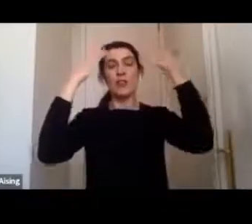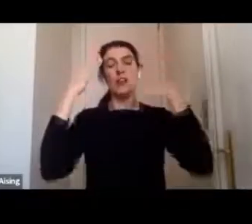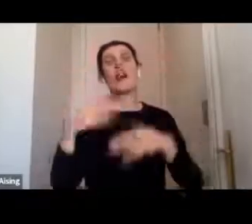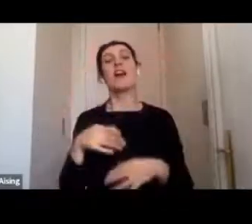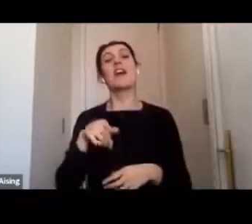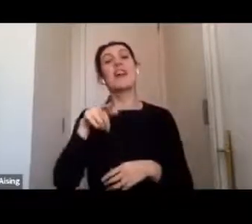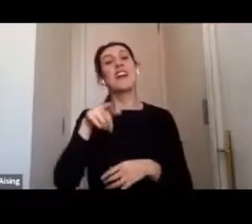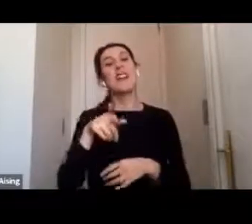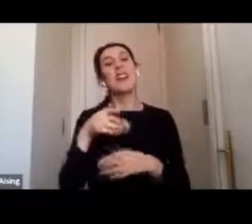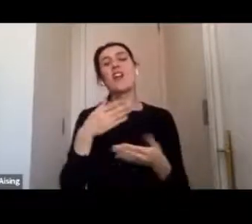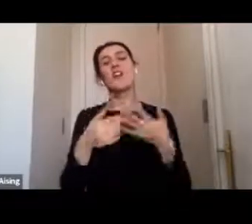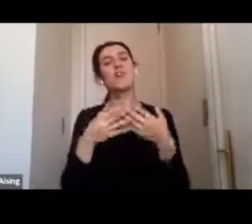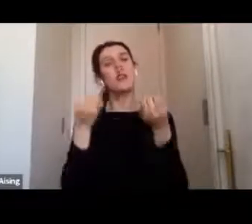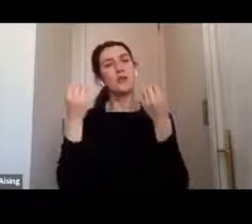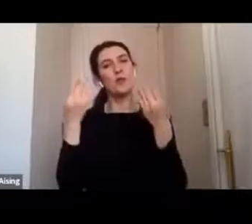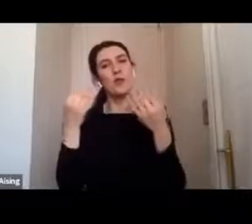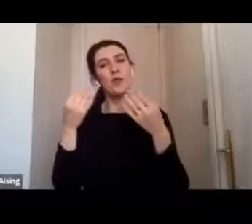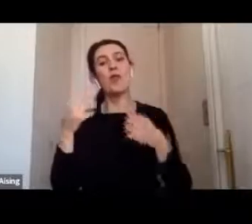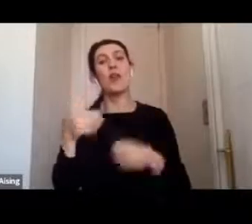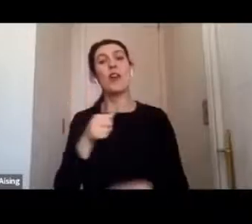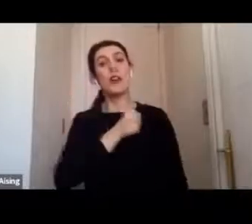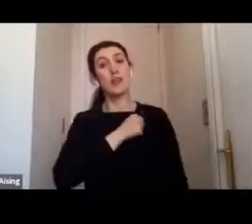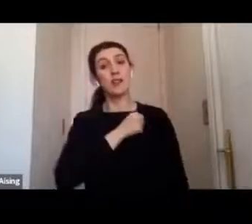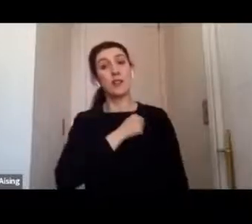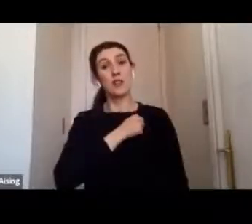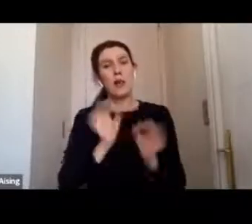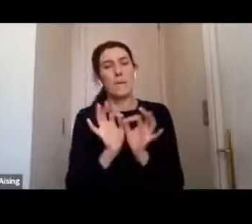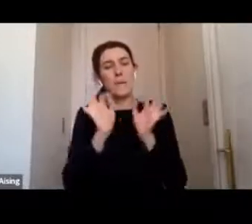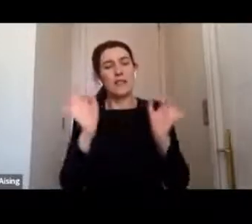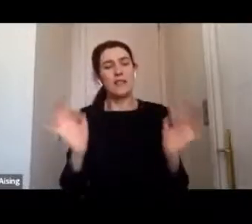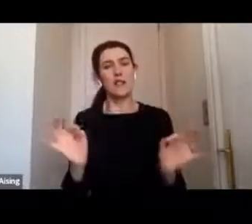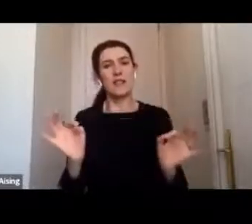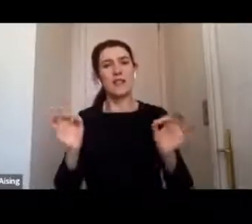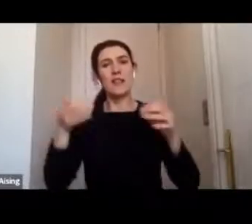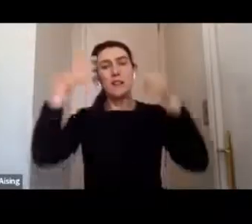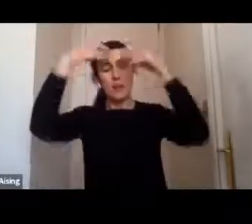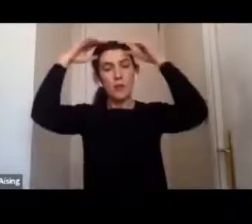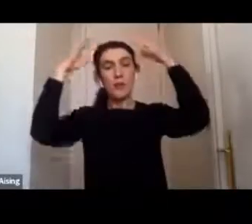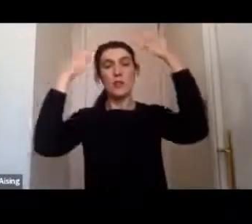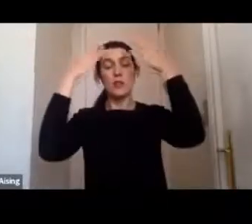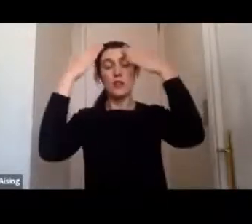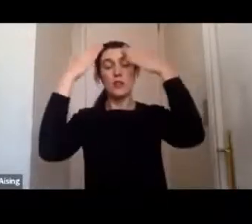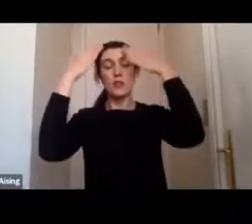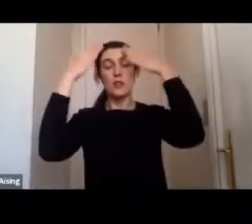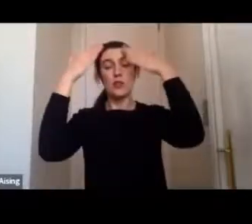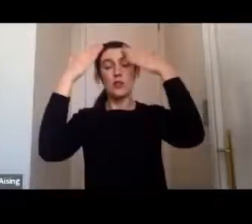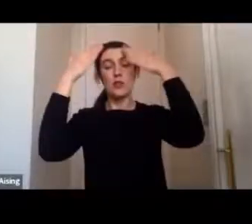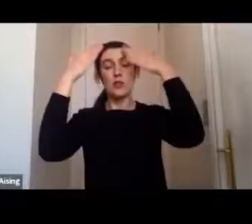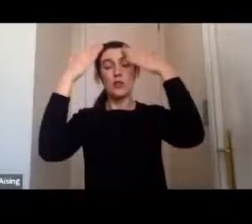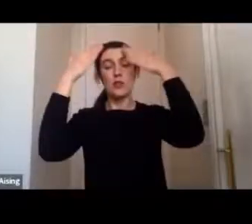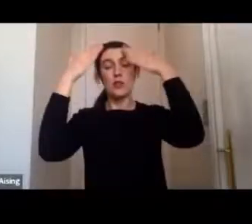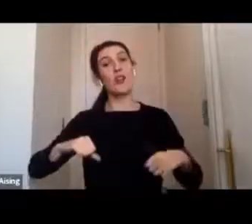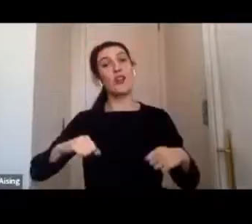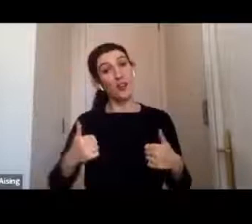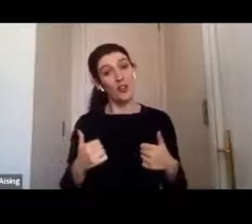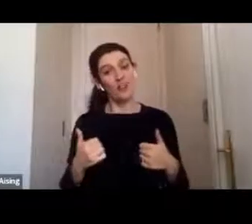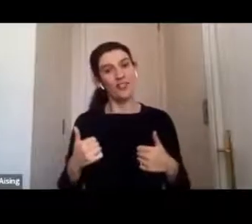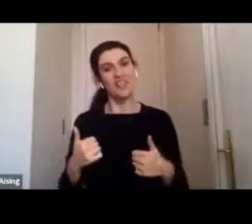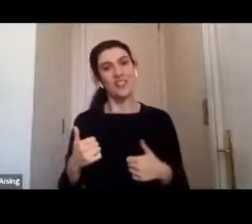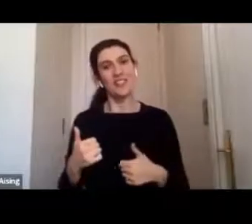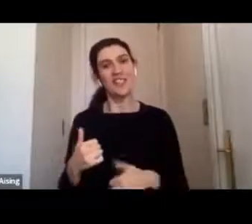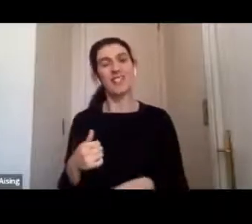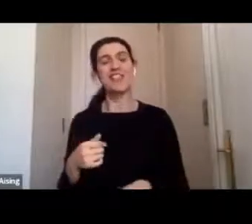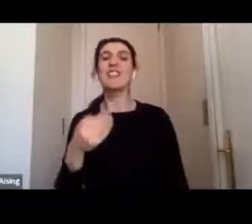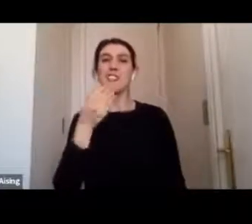se especializó neuropsicología infantil juvenil en la Universidad de Bristol, y perdón, y en la Universidad de Bristol obtuvo grado de